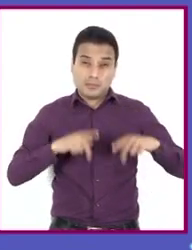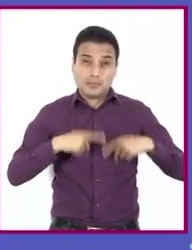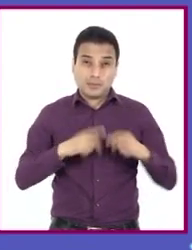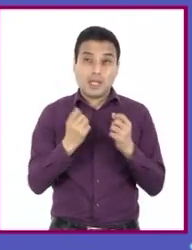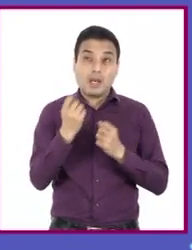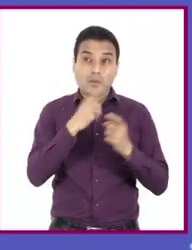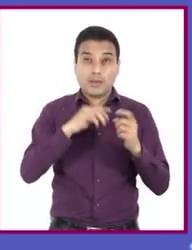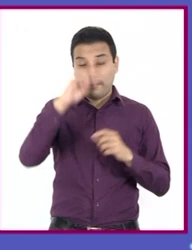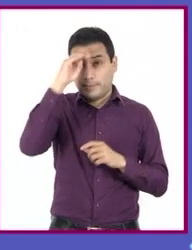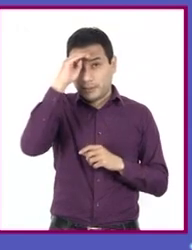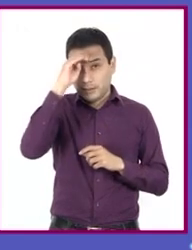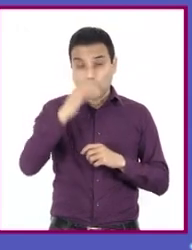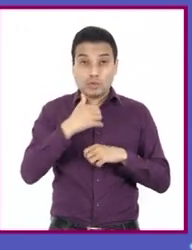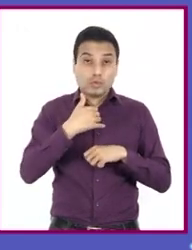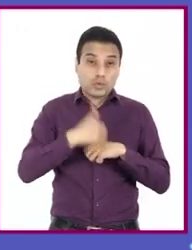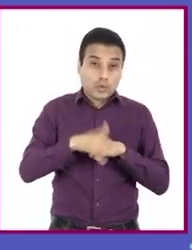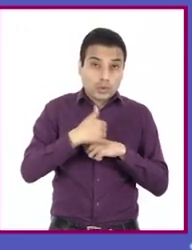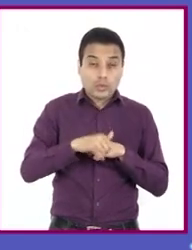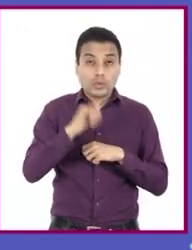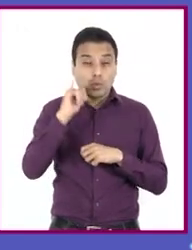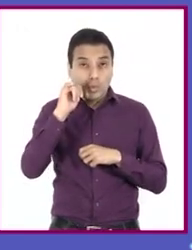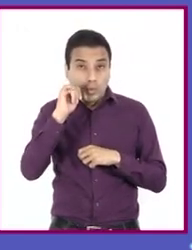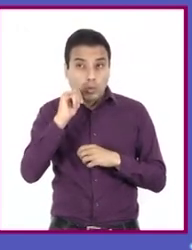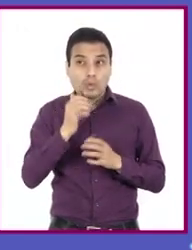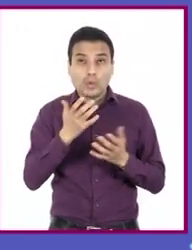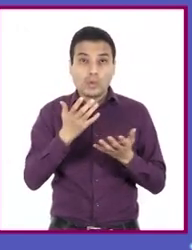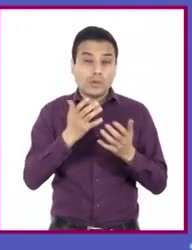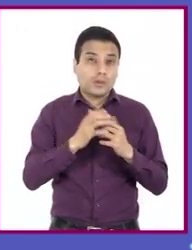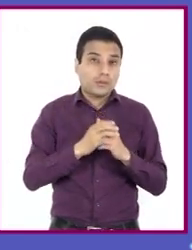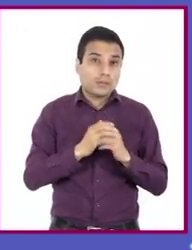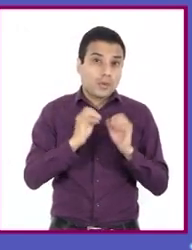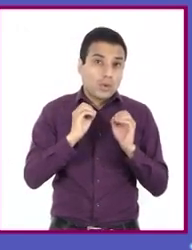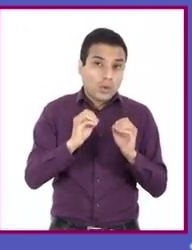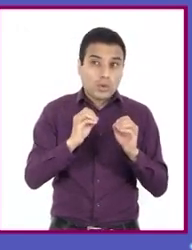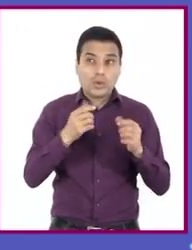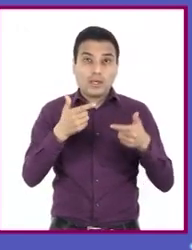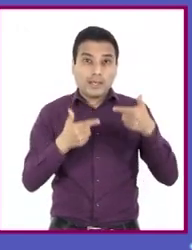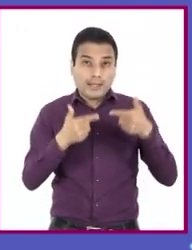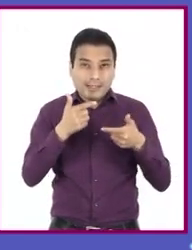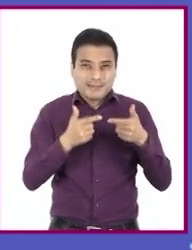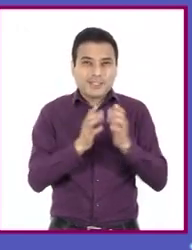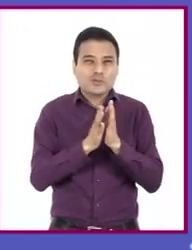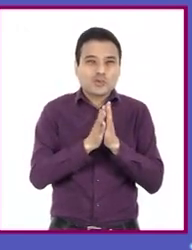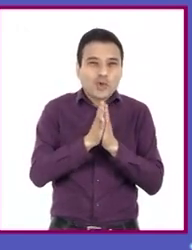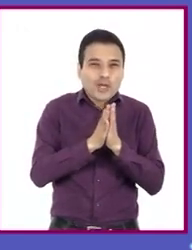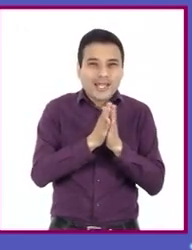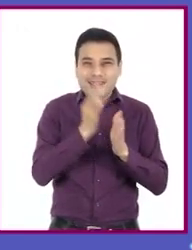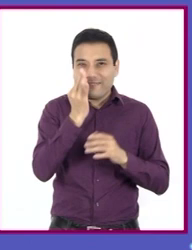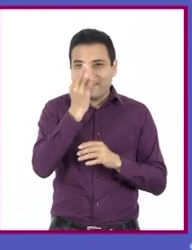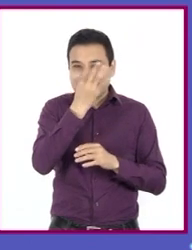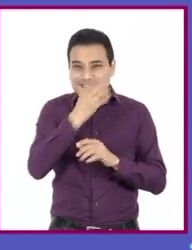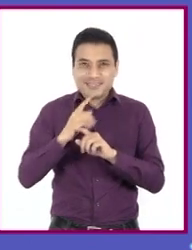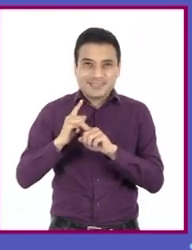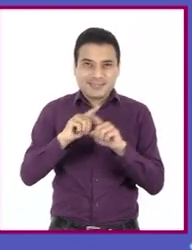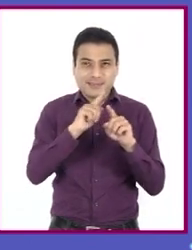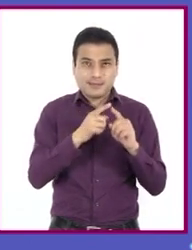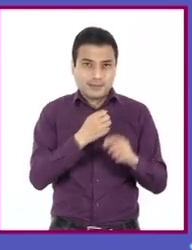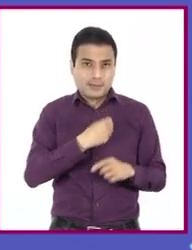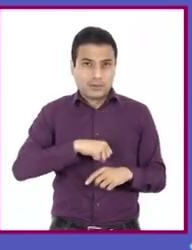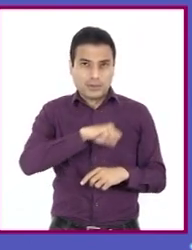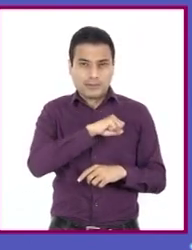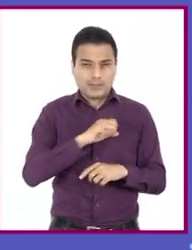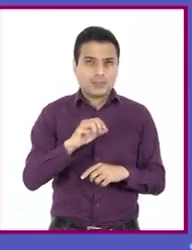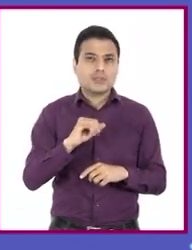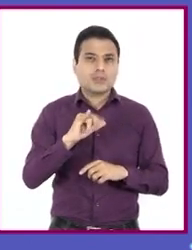los yogures o los jugos envasados o las leches de sabores son saludables. ¿Lo son?